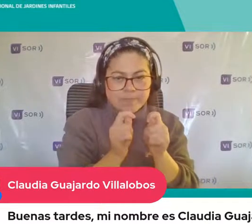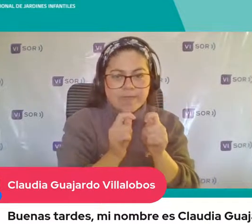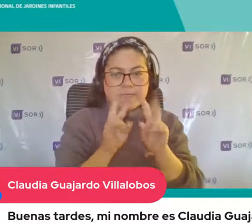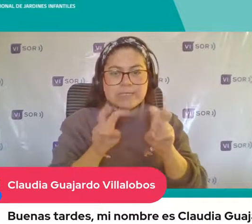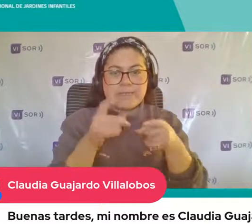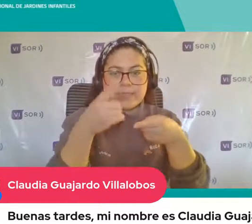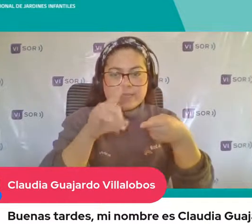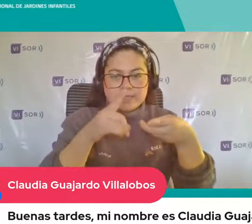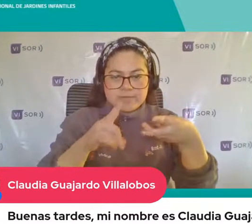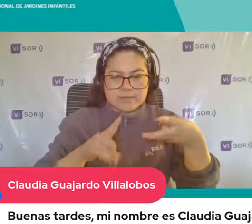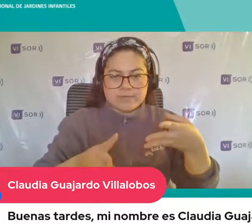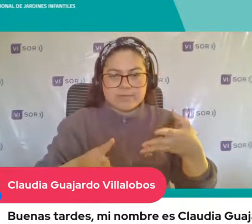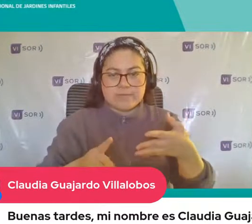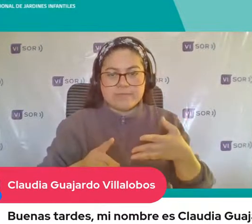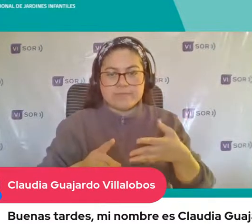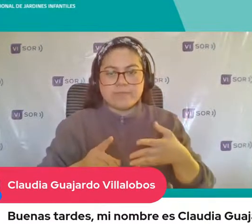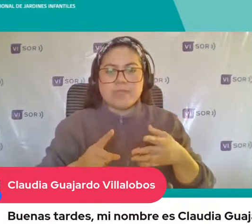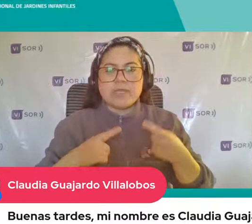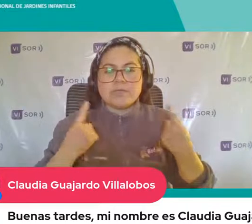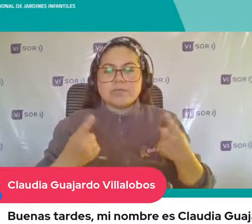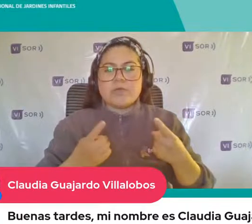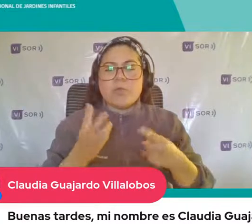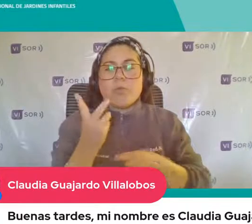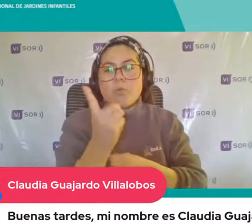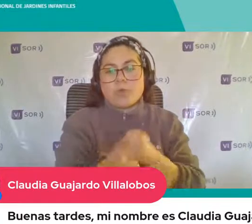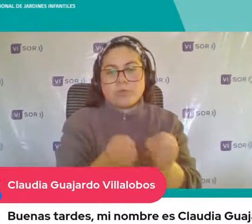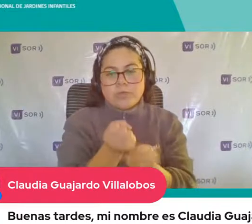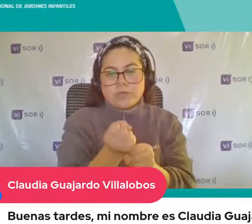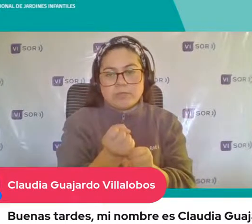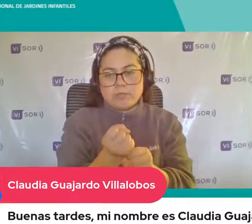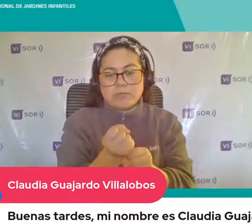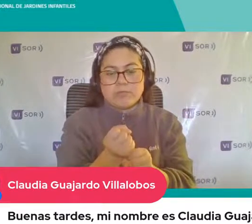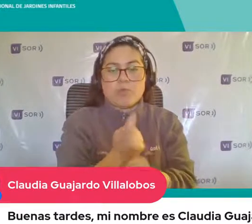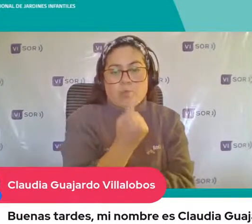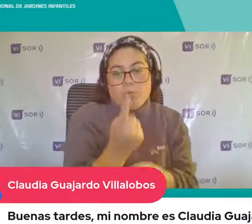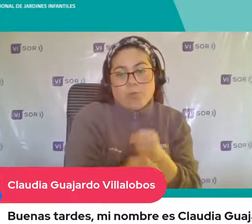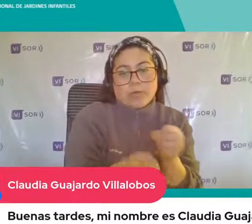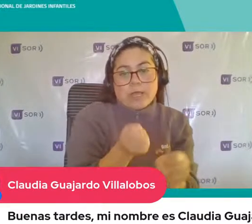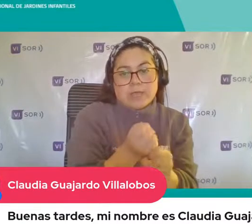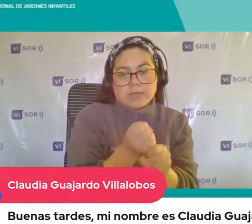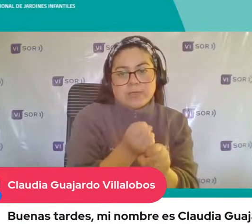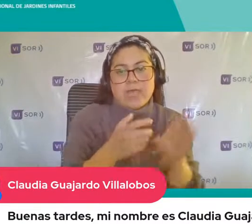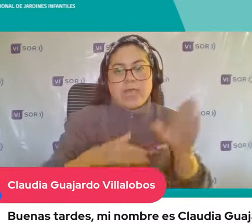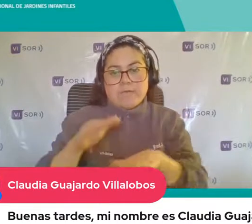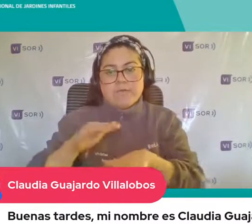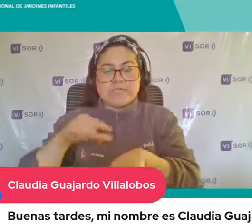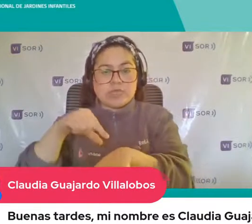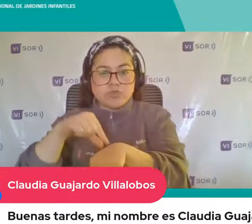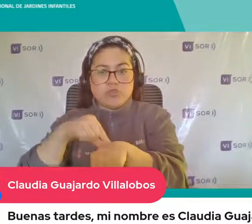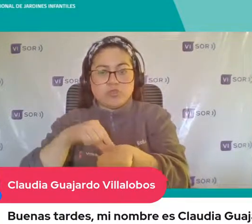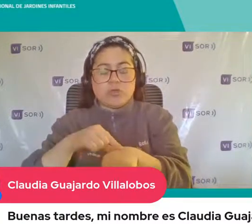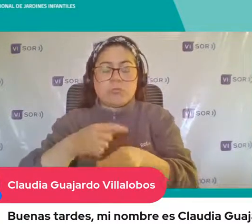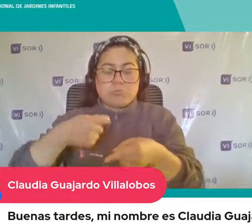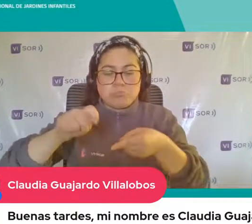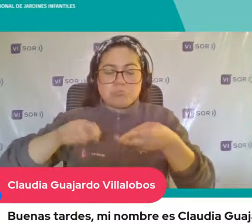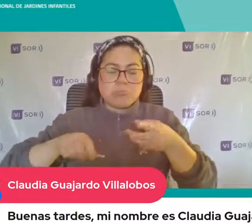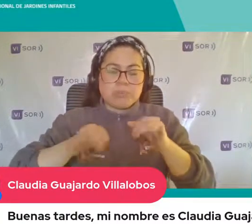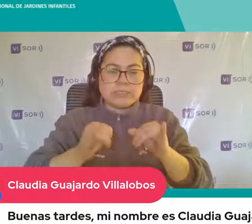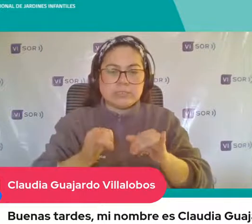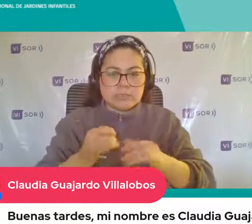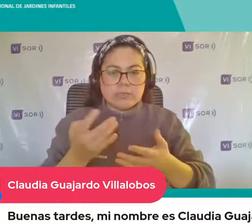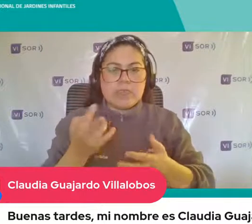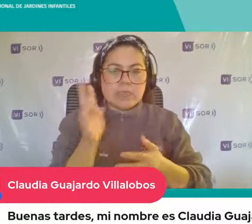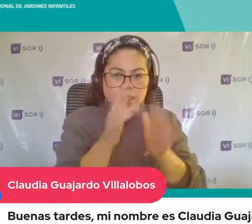¿Desde qué edad Se puede diagnosticar? Desde el año en adelante Hay algunos profesionales Que se atreven Y otros que no Y obviamente Cuando se da